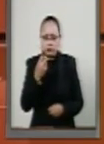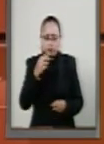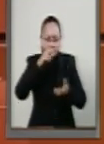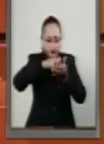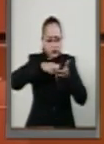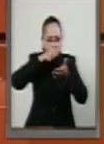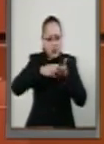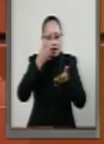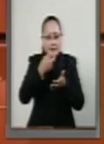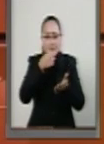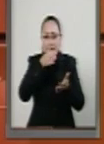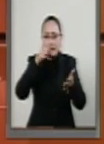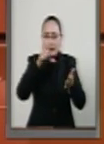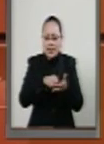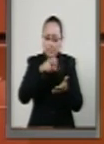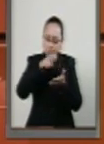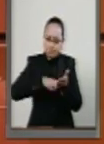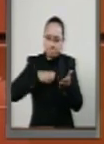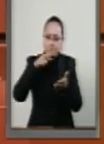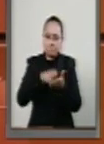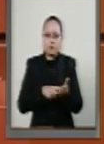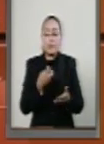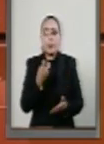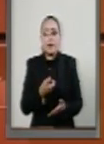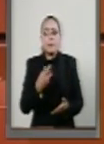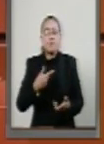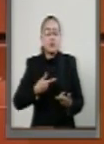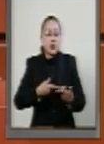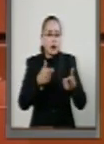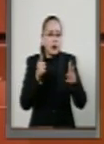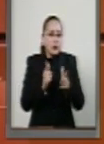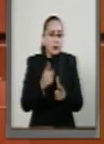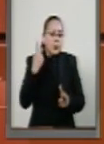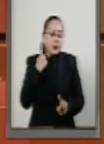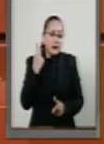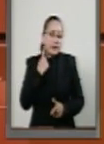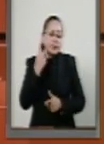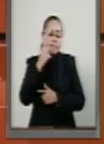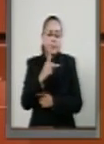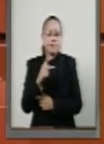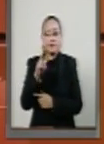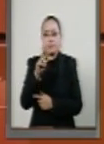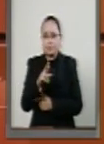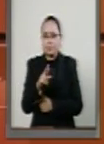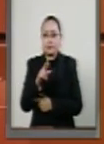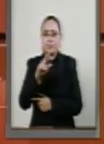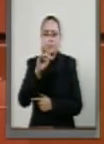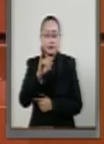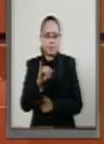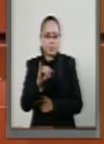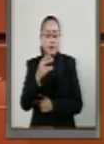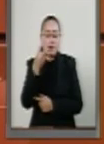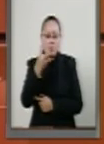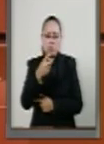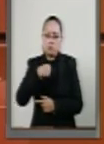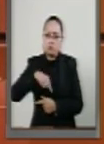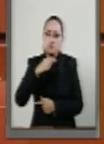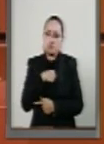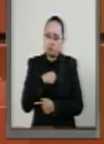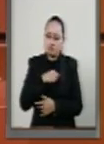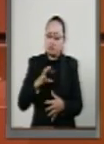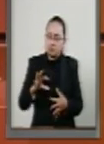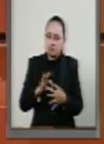este documento. Los legisladores del Grupo Parlamentario del Partido Revolucionario Institucional estamos